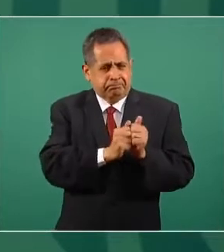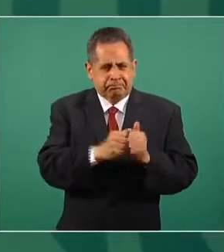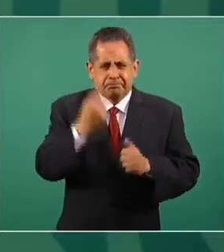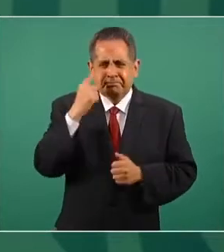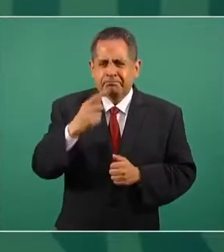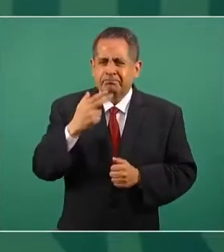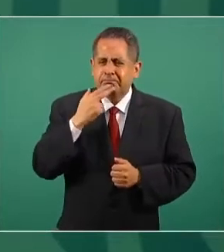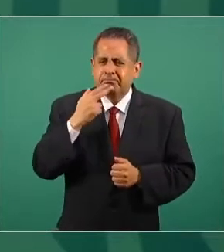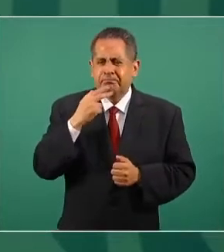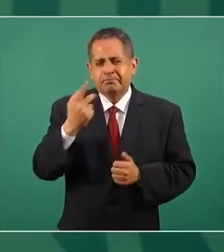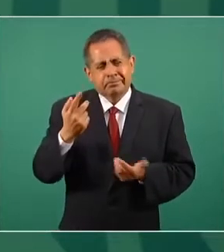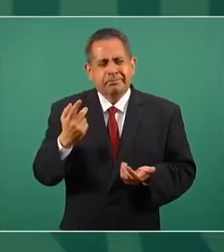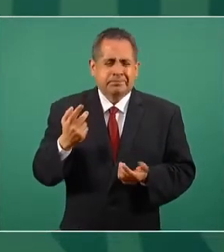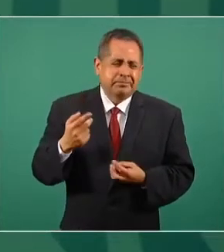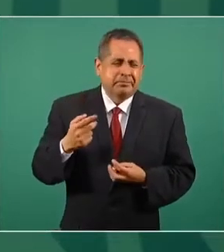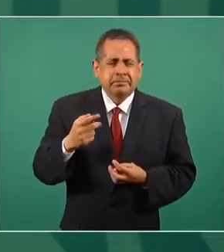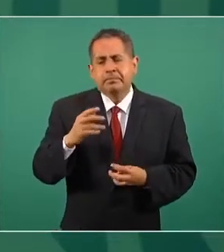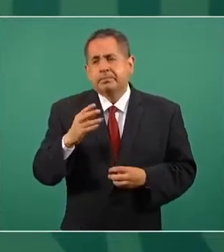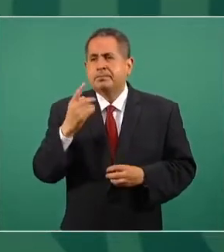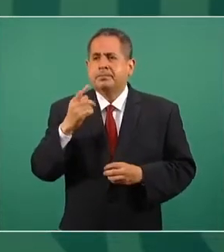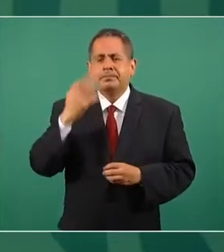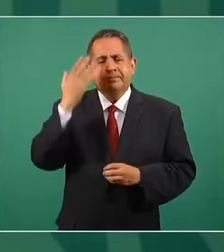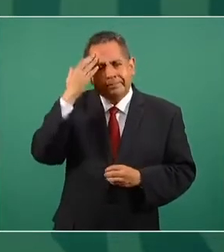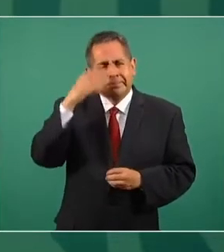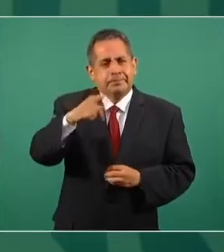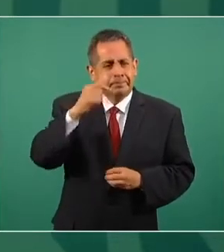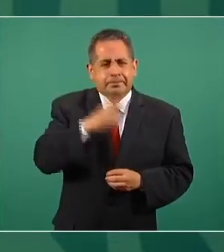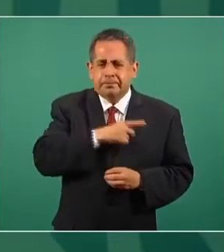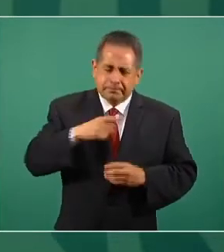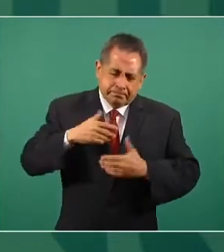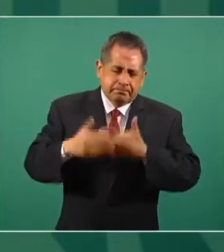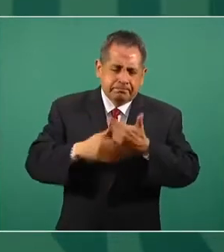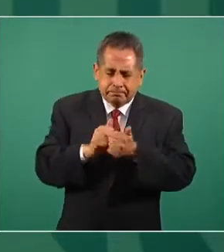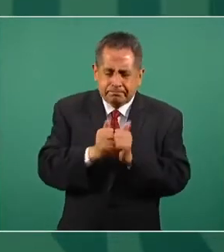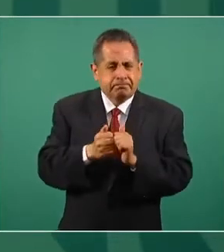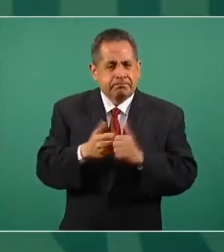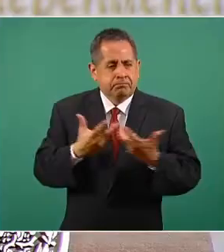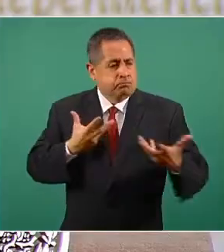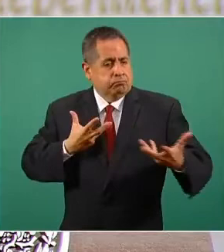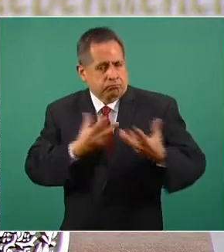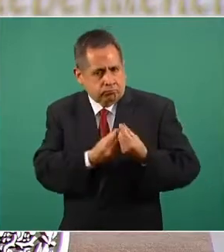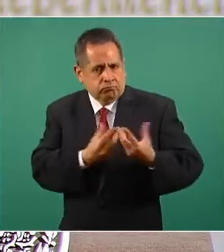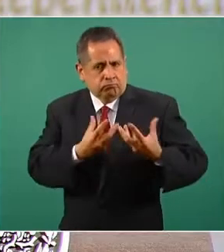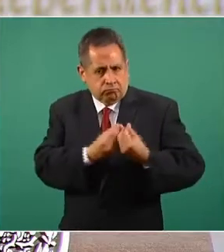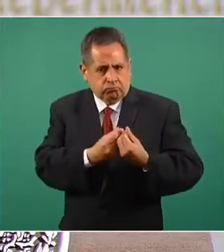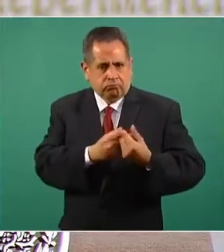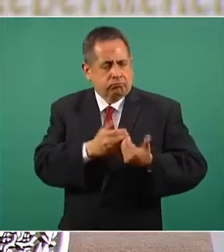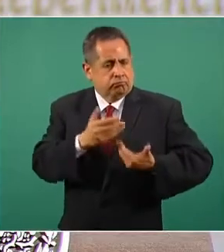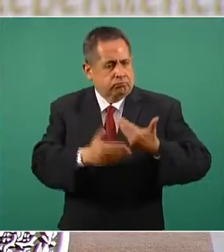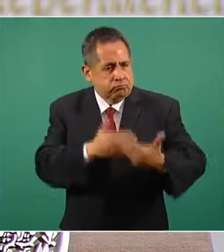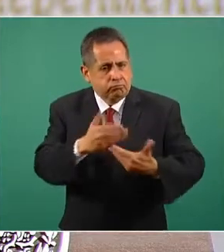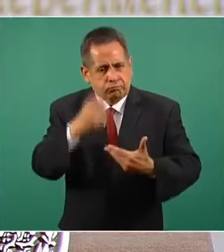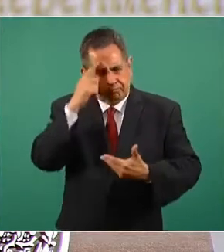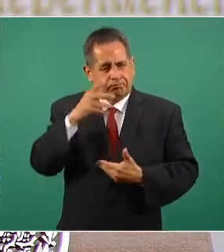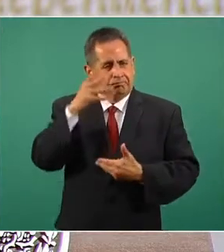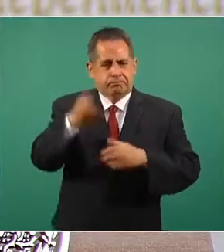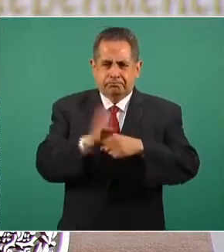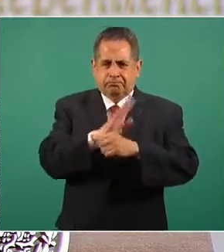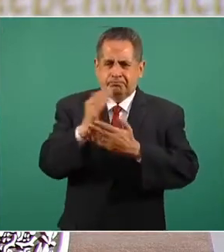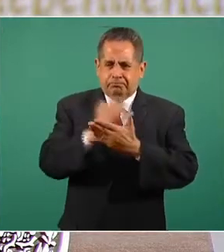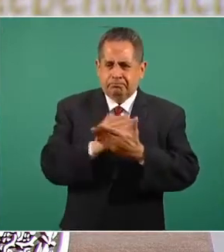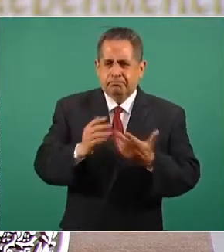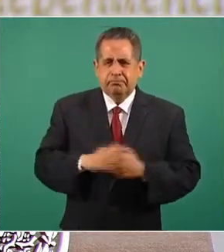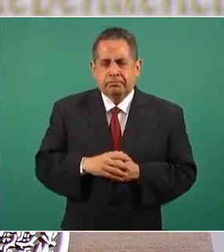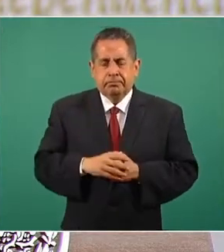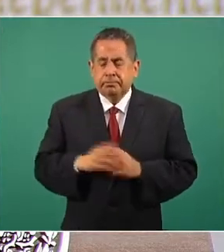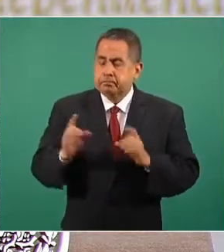esfuerzos, porque no cabe duda que tenemos que avanzar juntos en esta lucha contra la pandemia, que